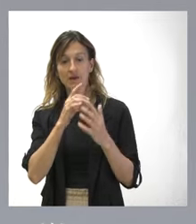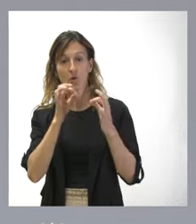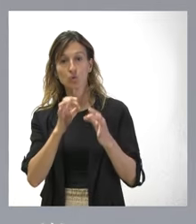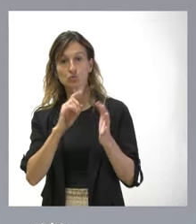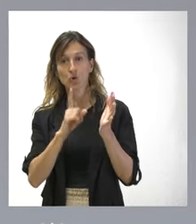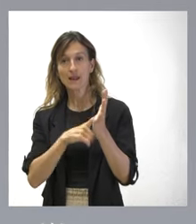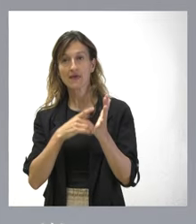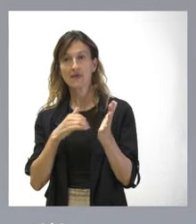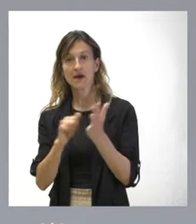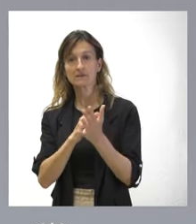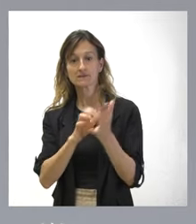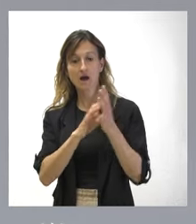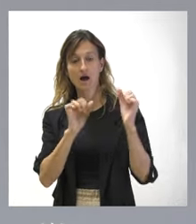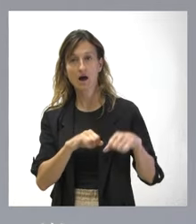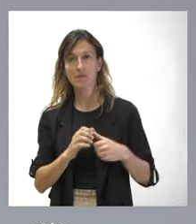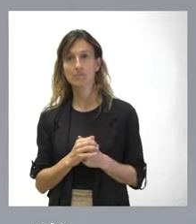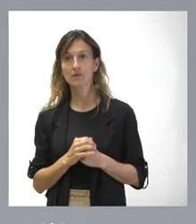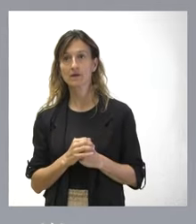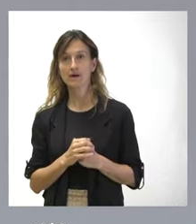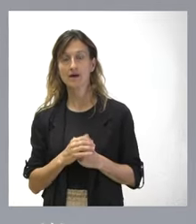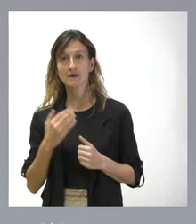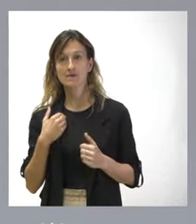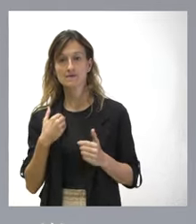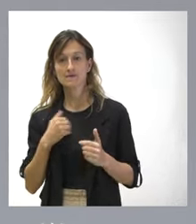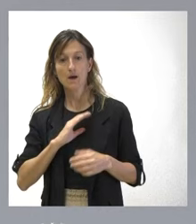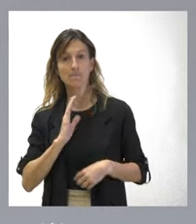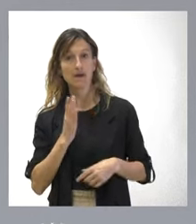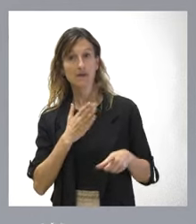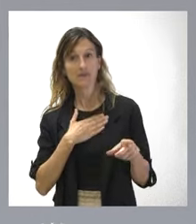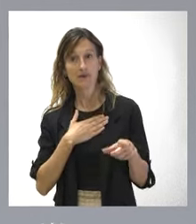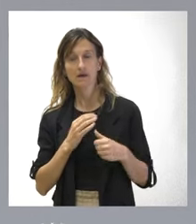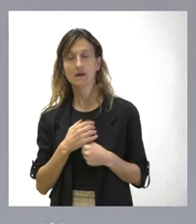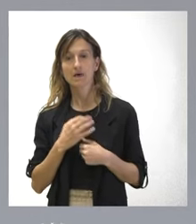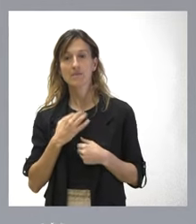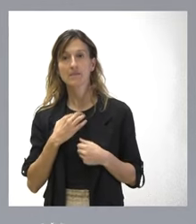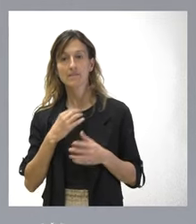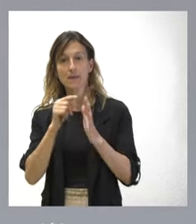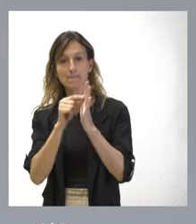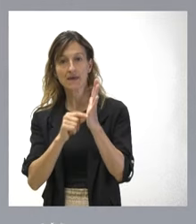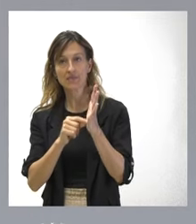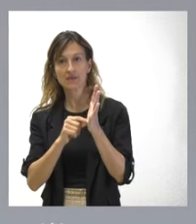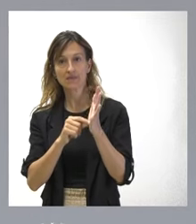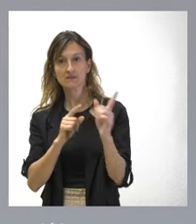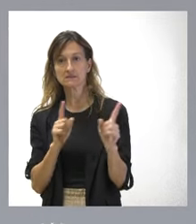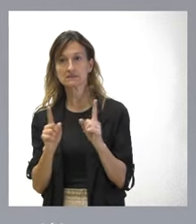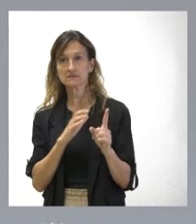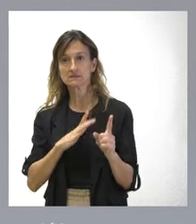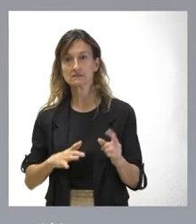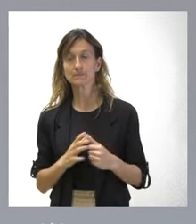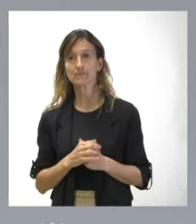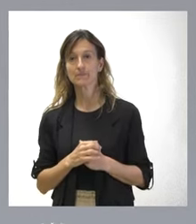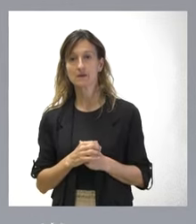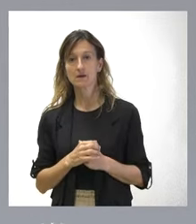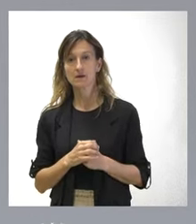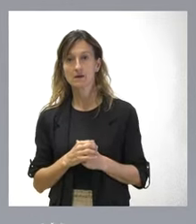la ley de amnistía y ya como medida cautelar al día siguiente debe adoptar medidas cautelares para que